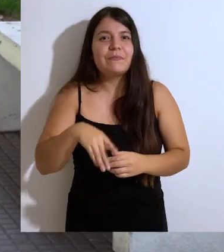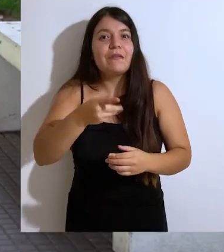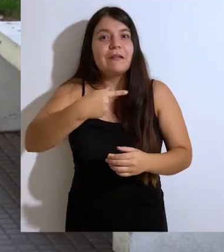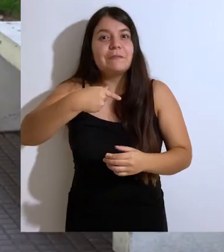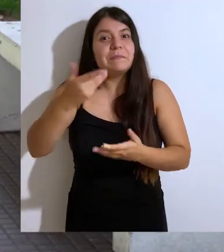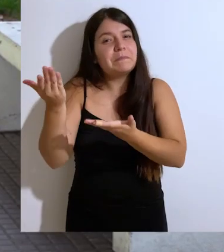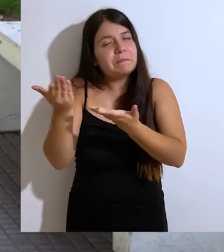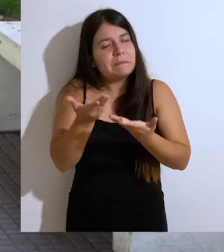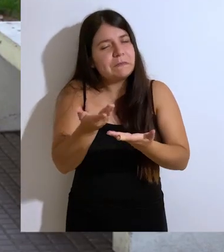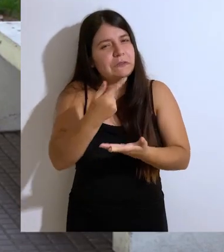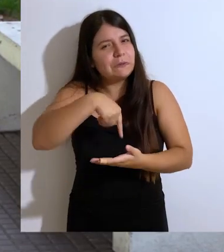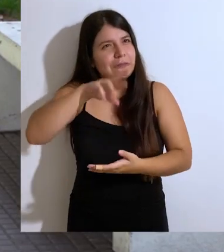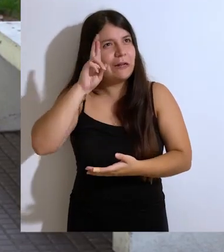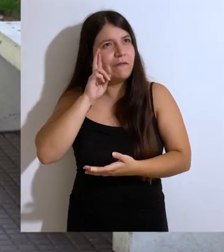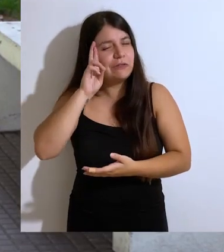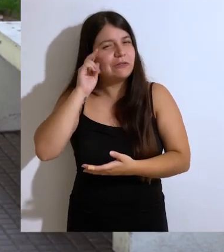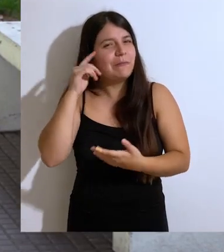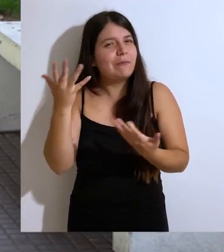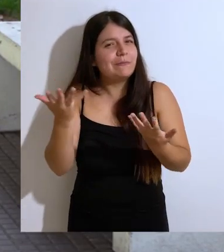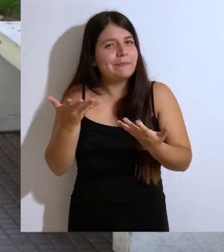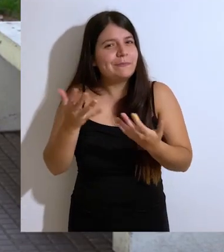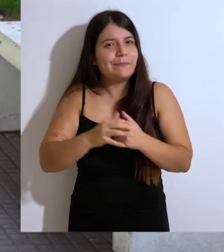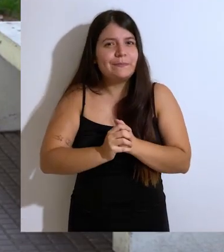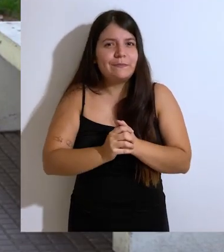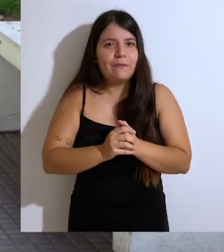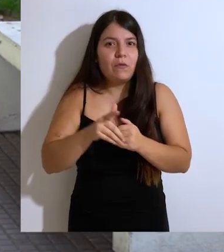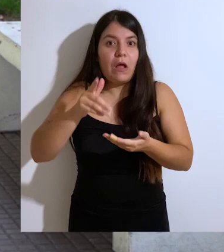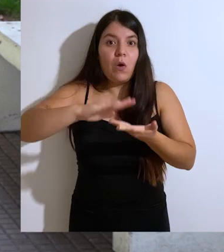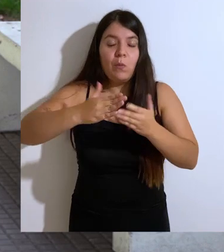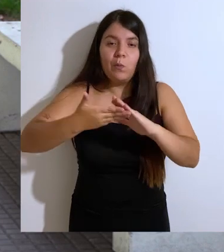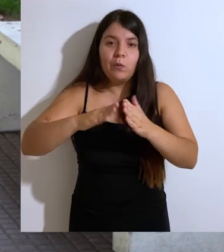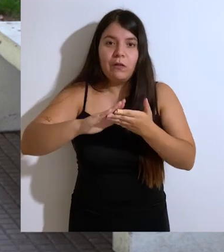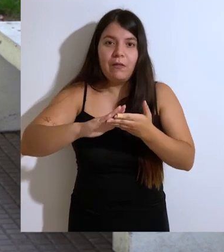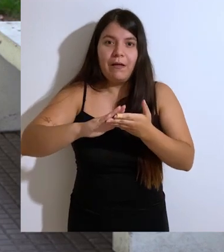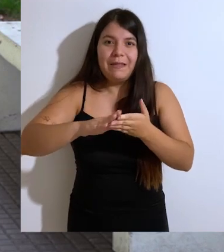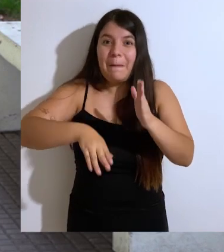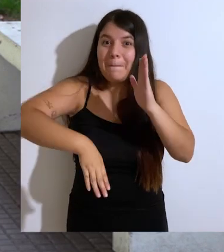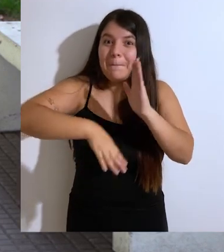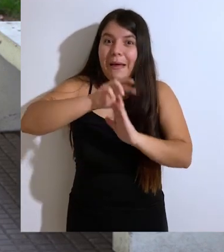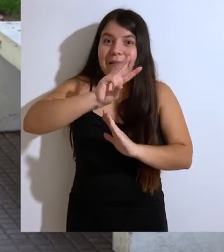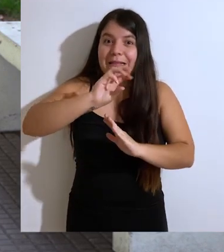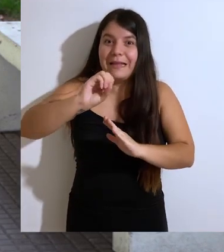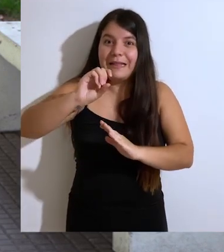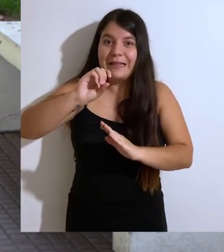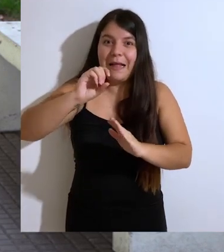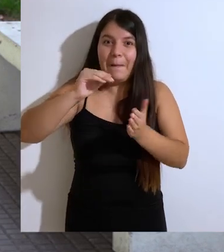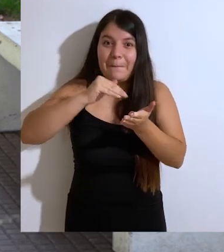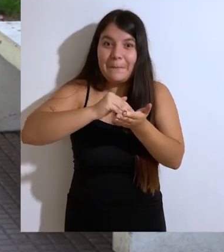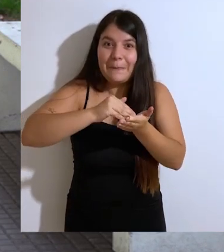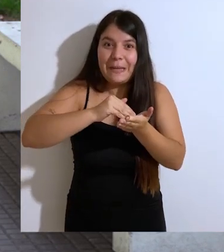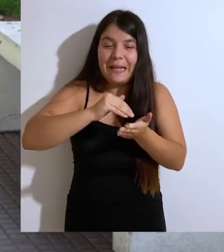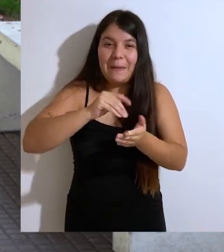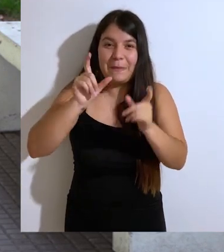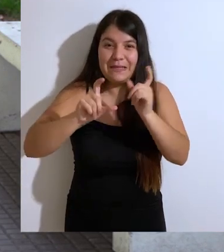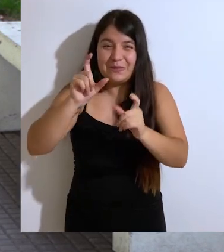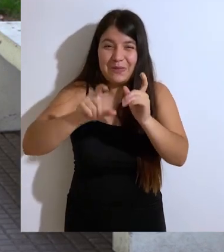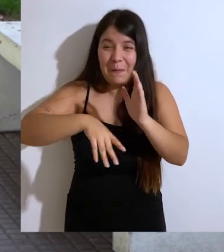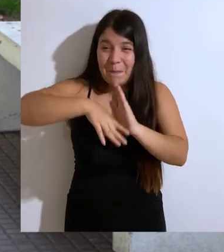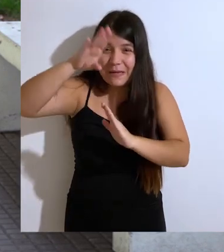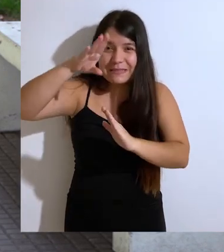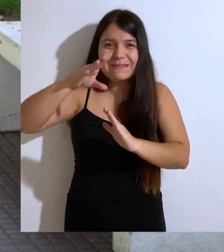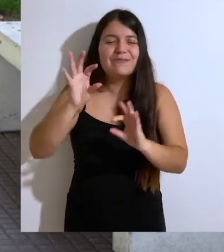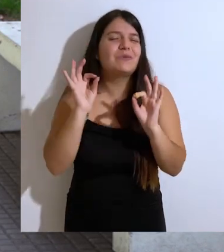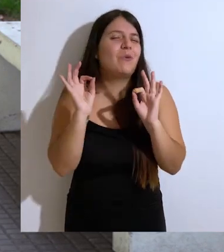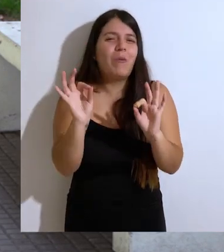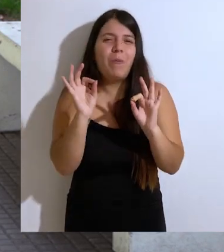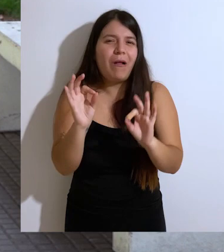Les invito a que reflexionemos en lo siguiente. En una comunidad de más de 30.000 personas, es normal